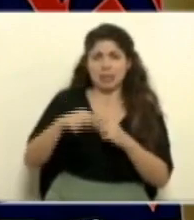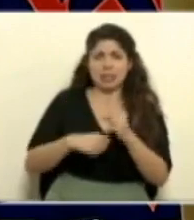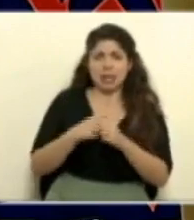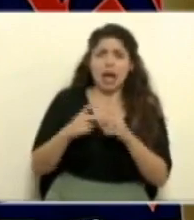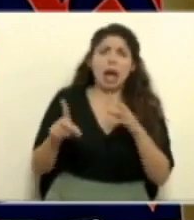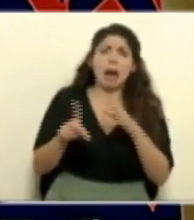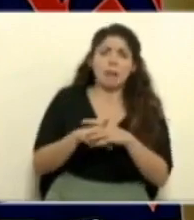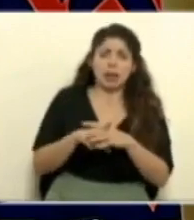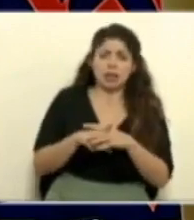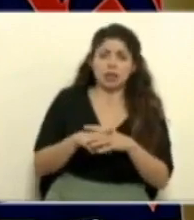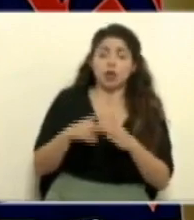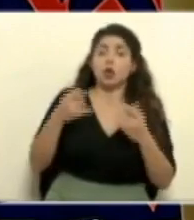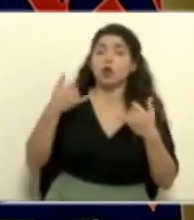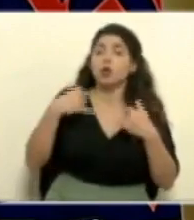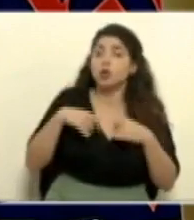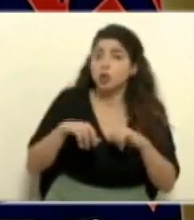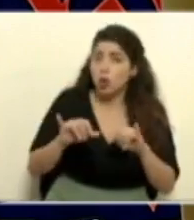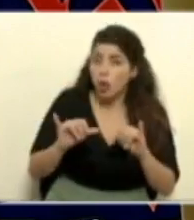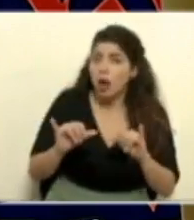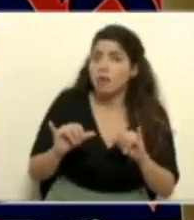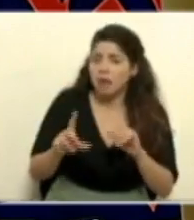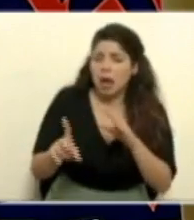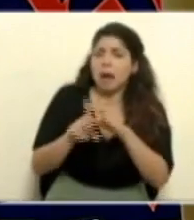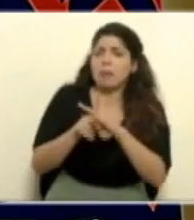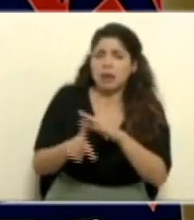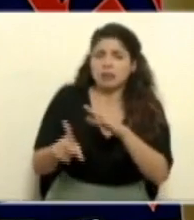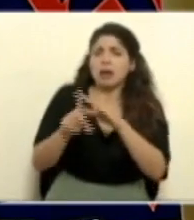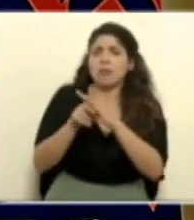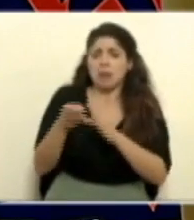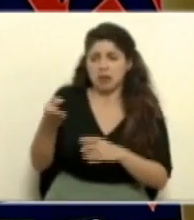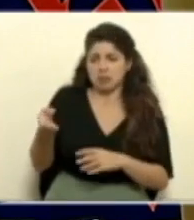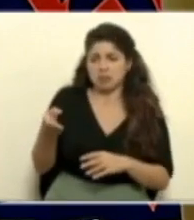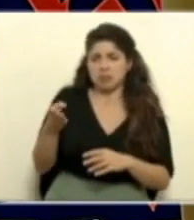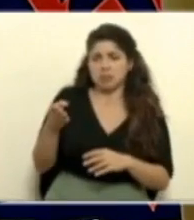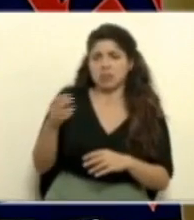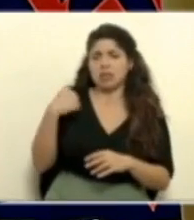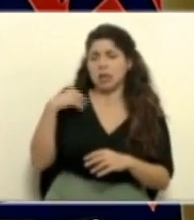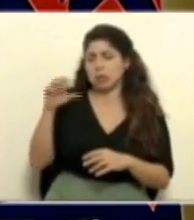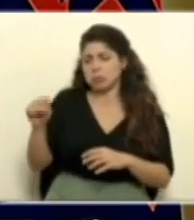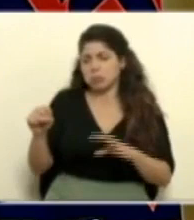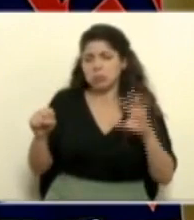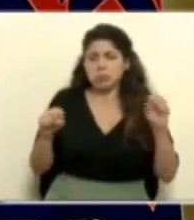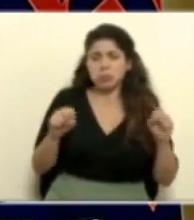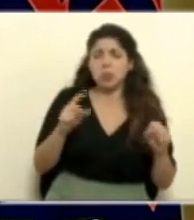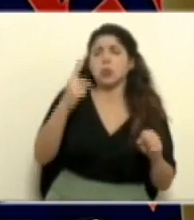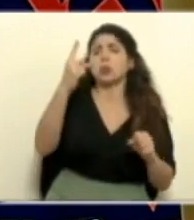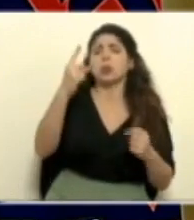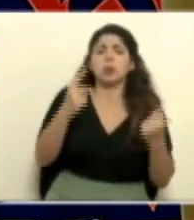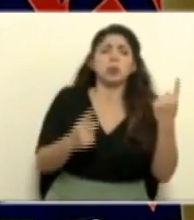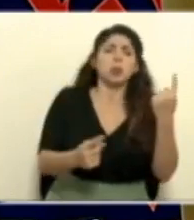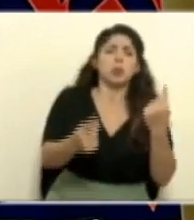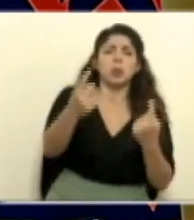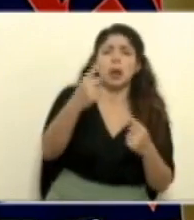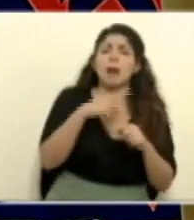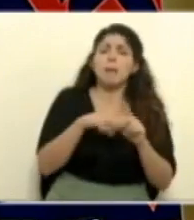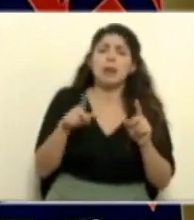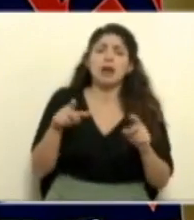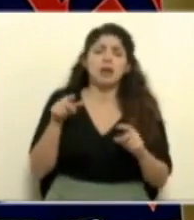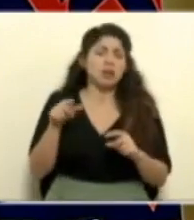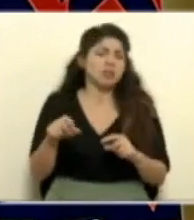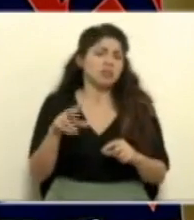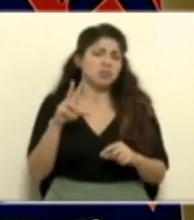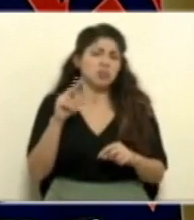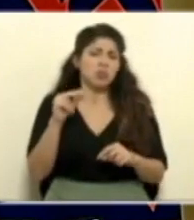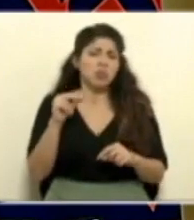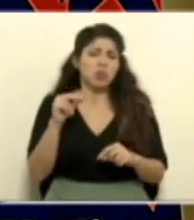todavía aparece esporádicamente en los reportes de vigilancia la vamos pescando muy esporádico pero no tiene una transmisión